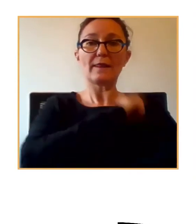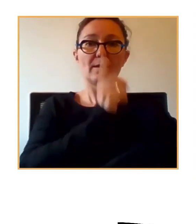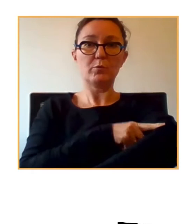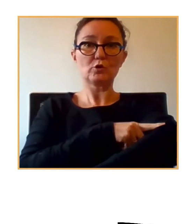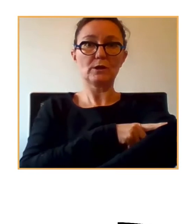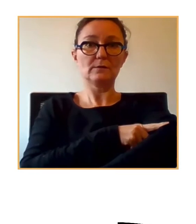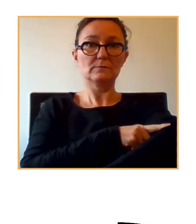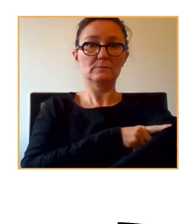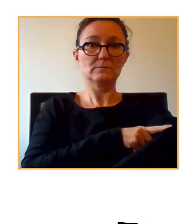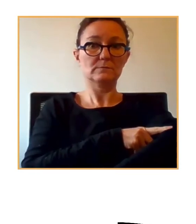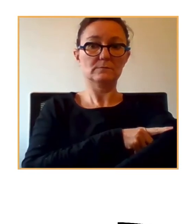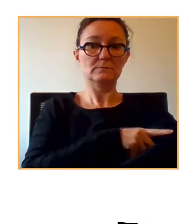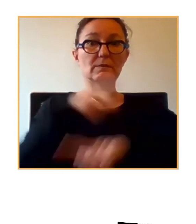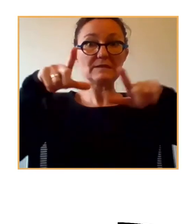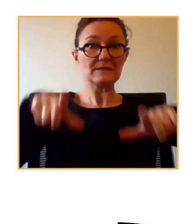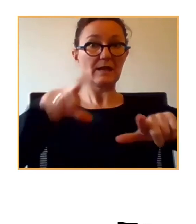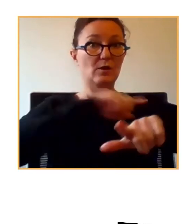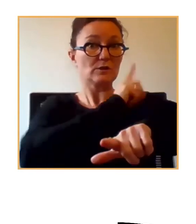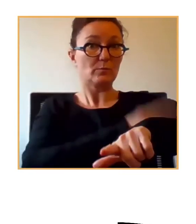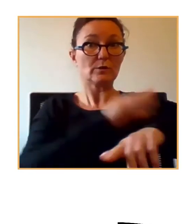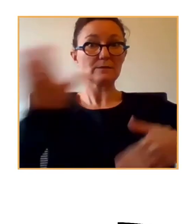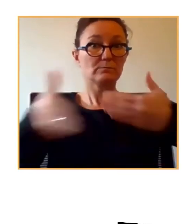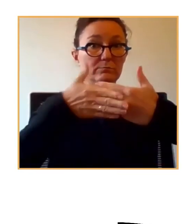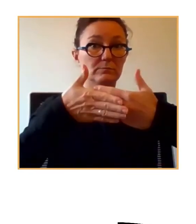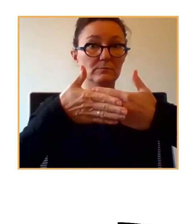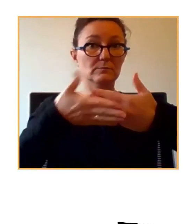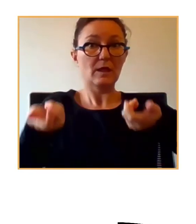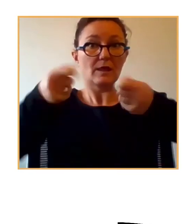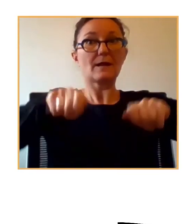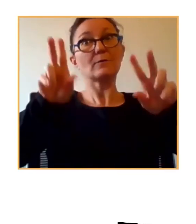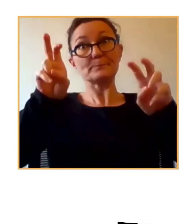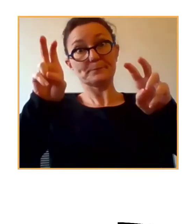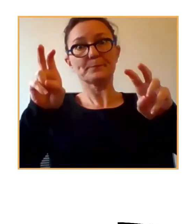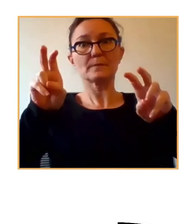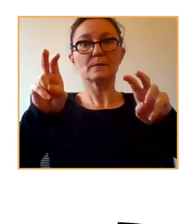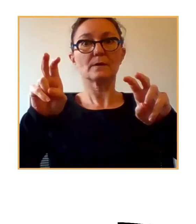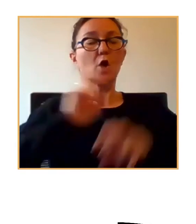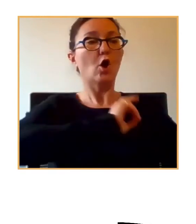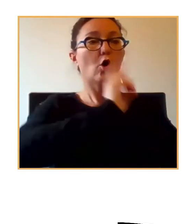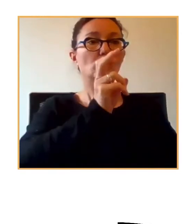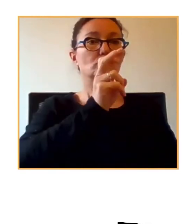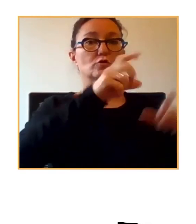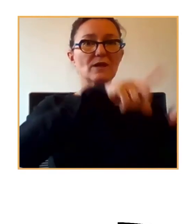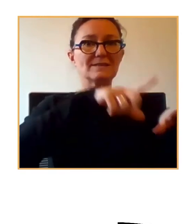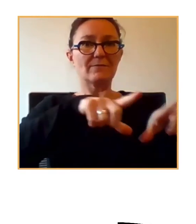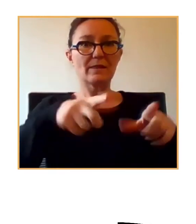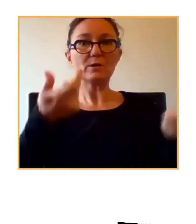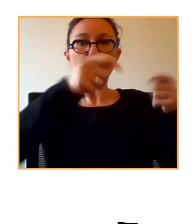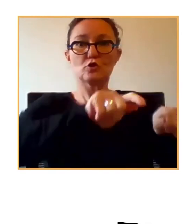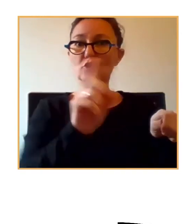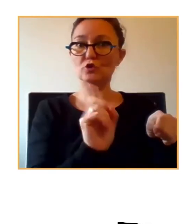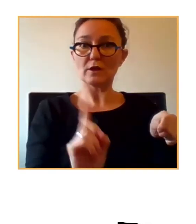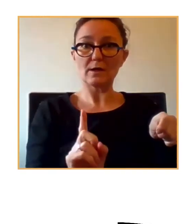o sea, que se cierren las instalaciones deportivas, entre comillas, y no se cierren otros establecimientos? Hombre, habrá que abrirlos